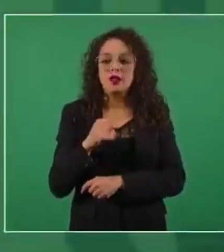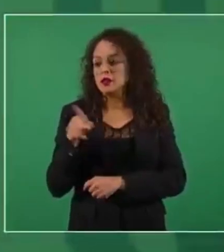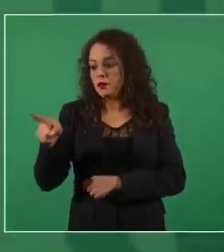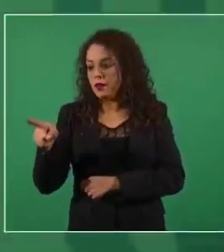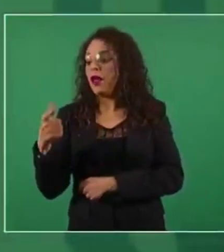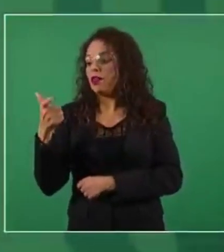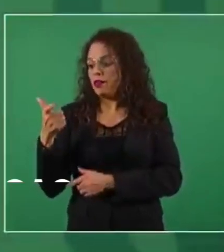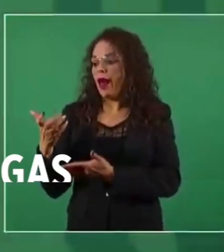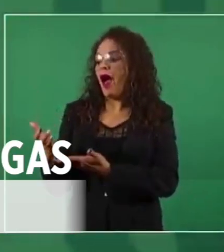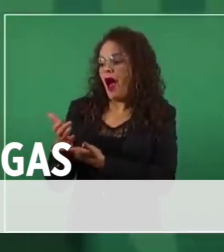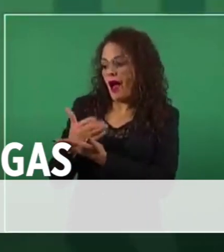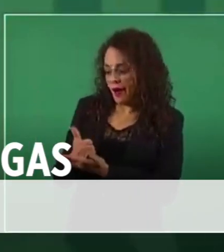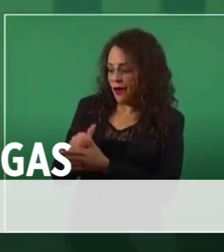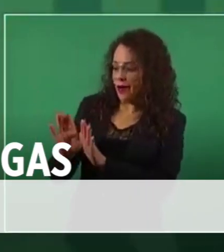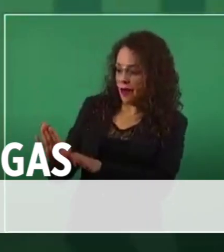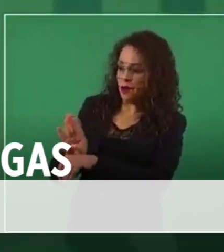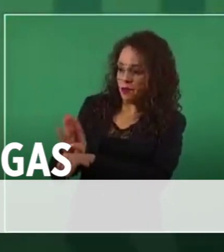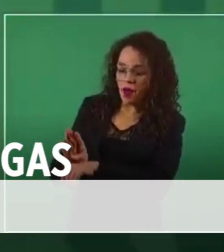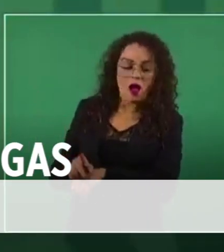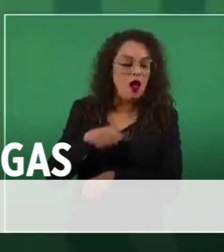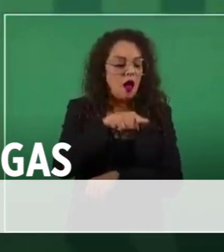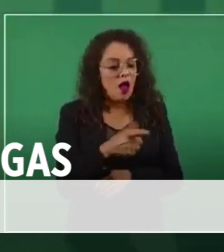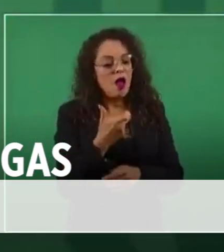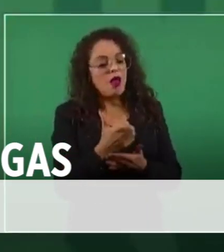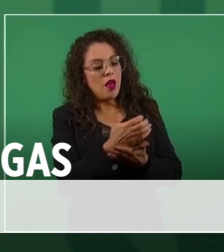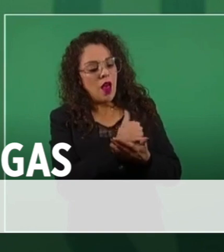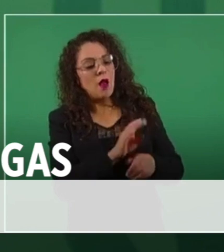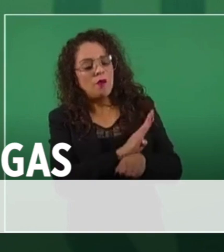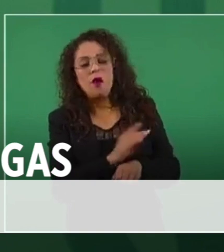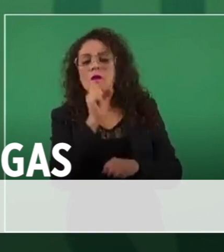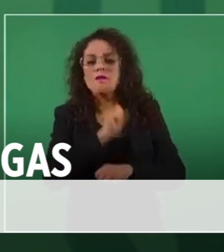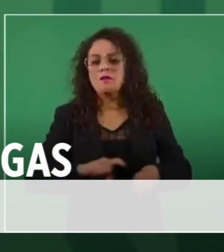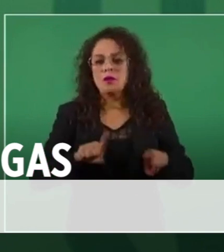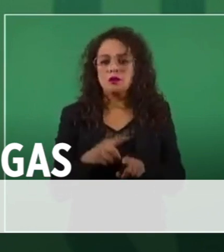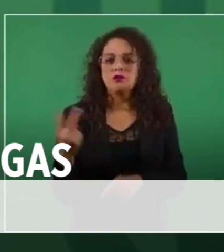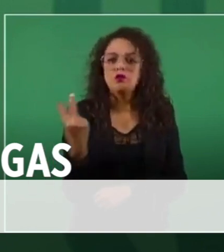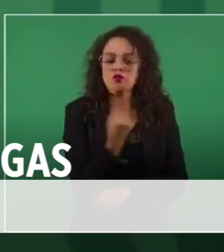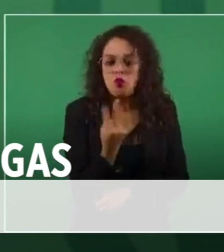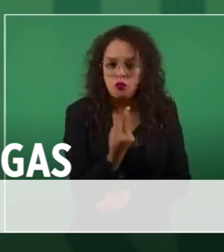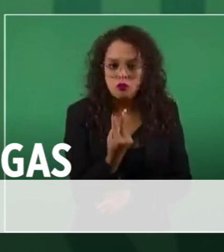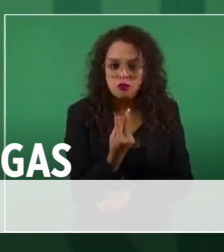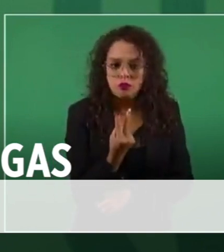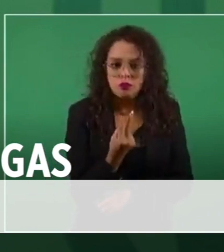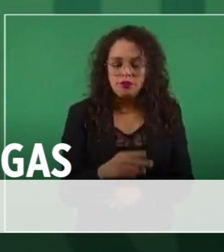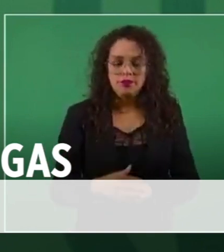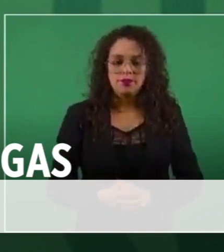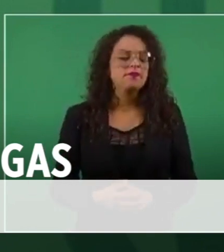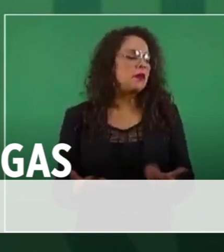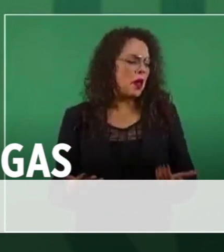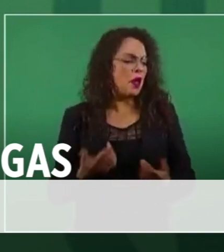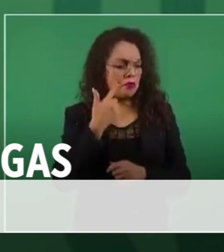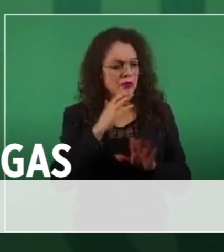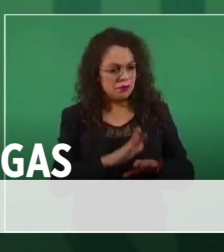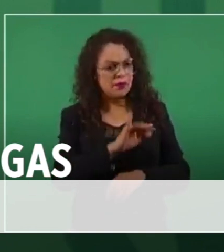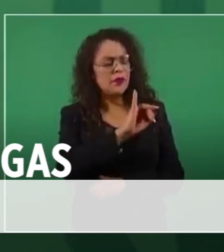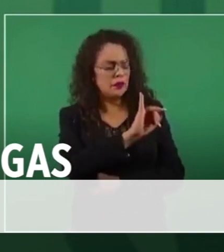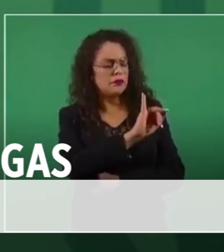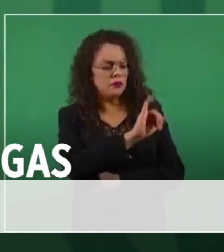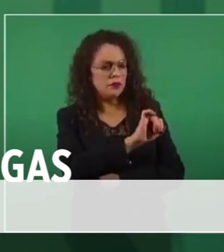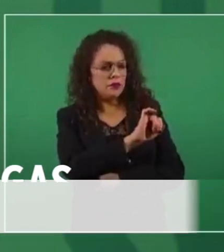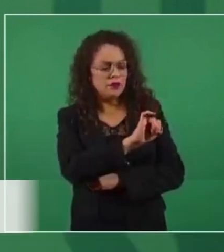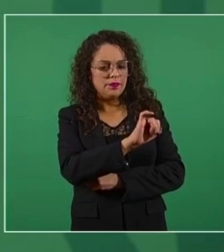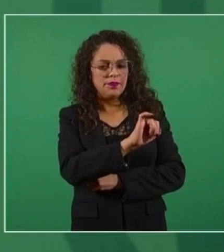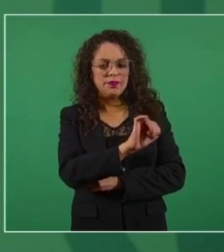Miren, hay dos actores en todo lo que es la distribución del gas,